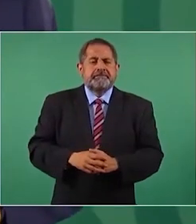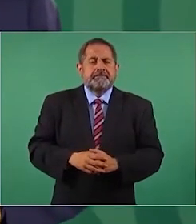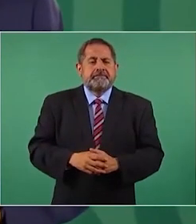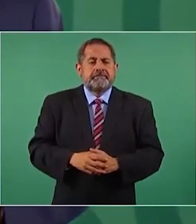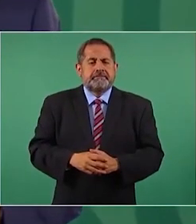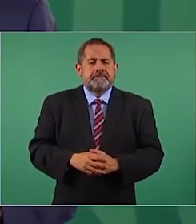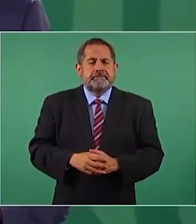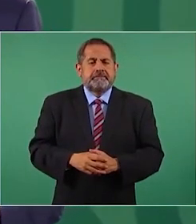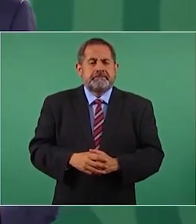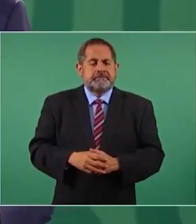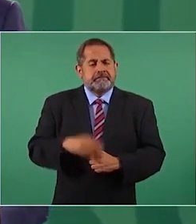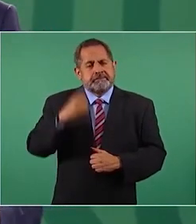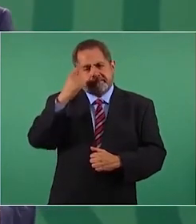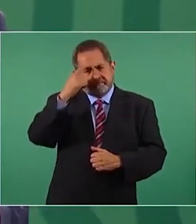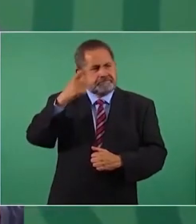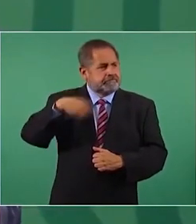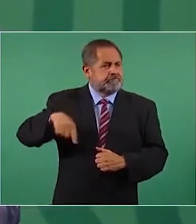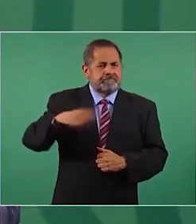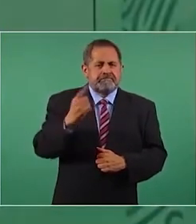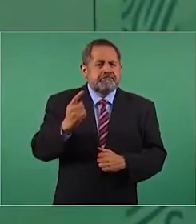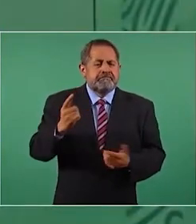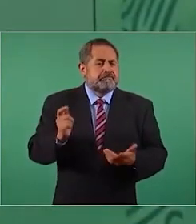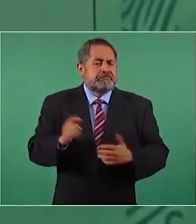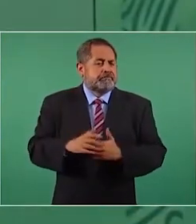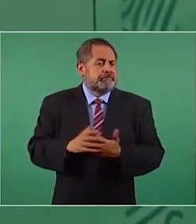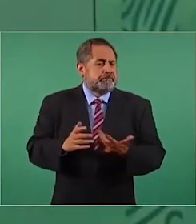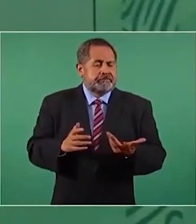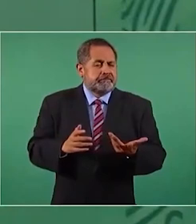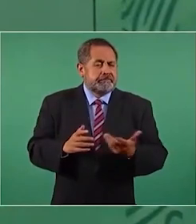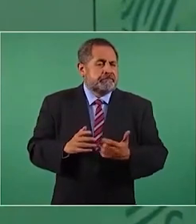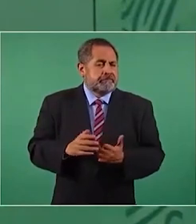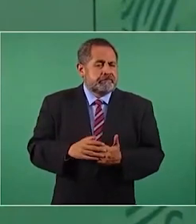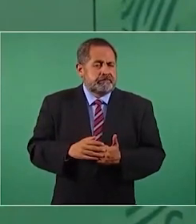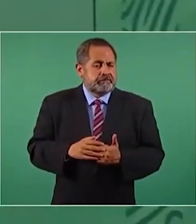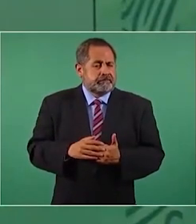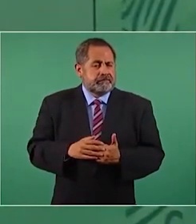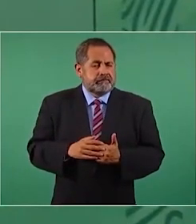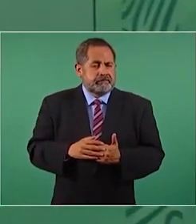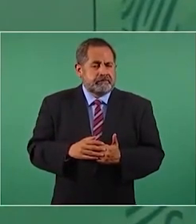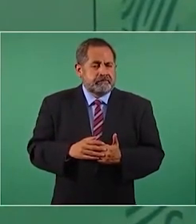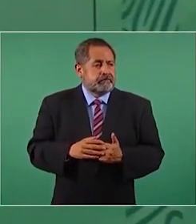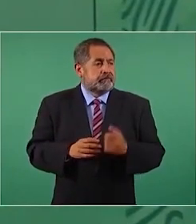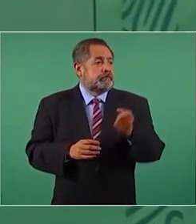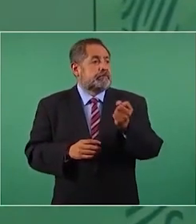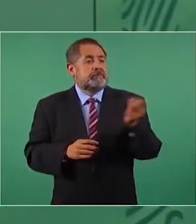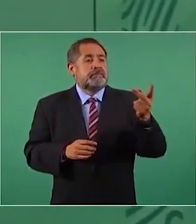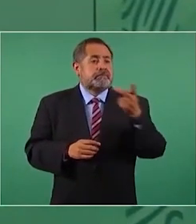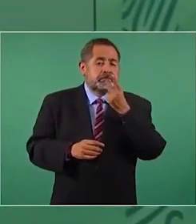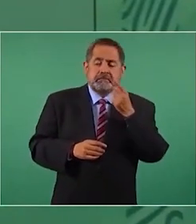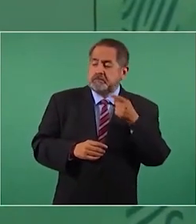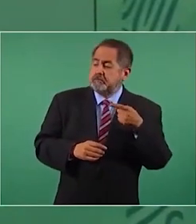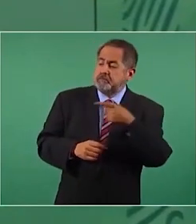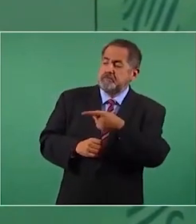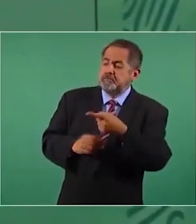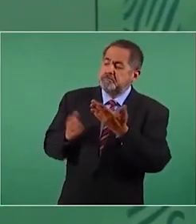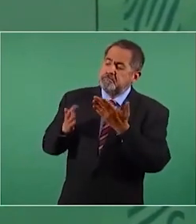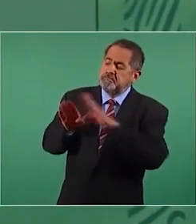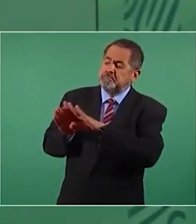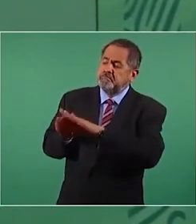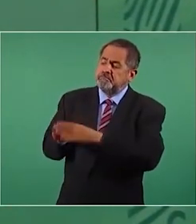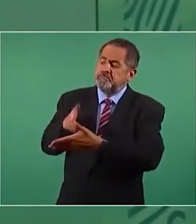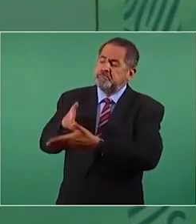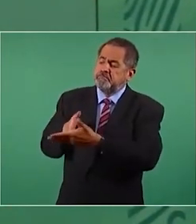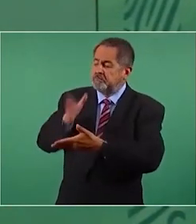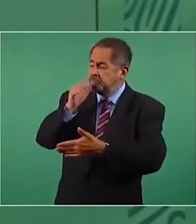para que nadie diga que no puede venir a México,